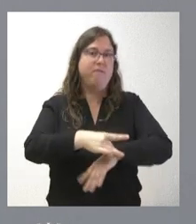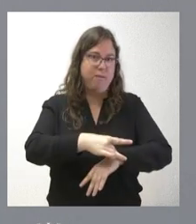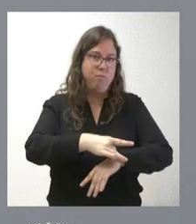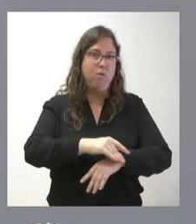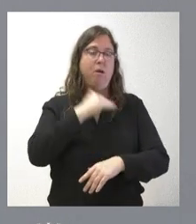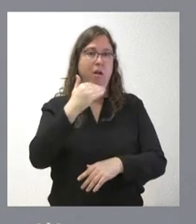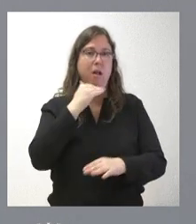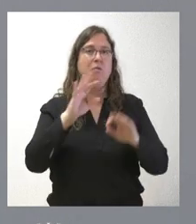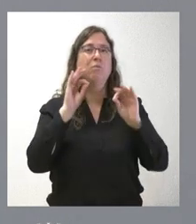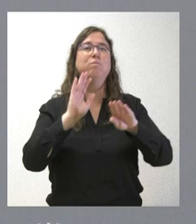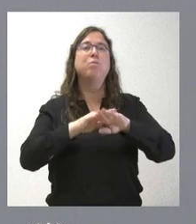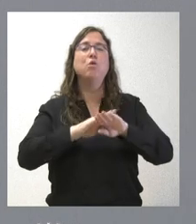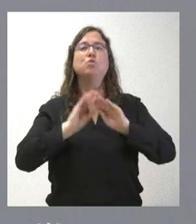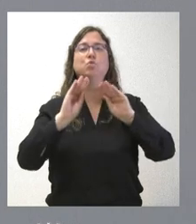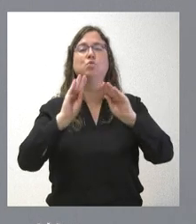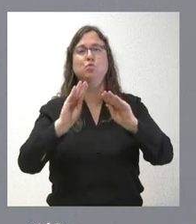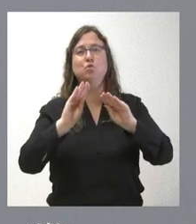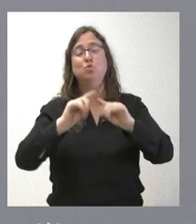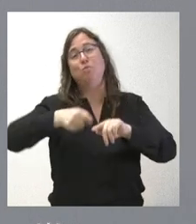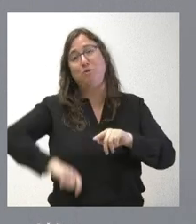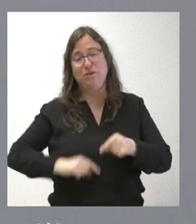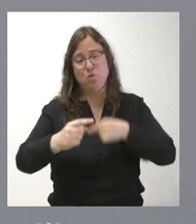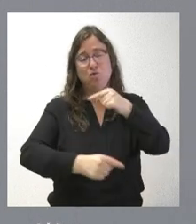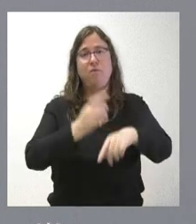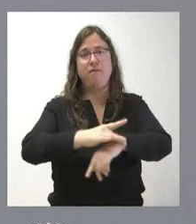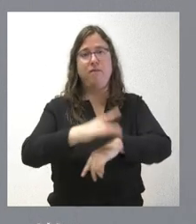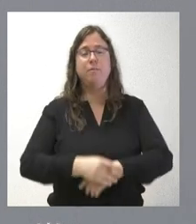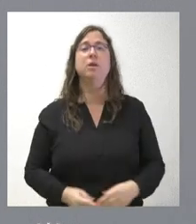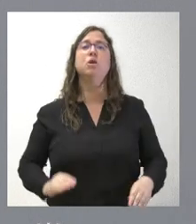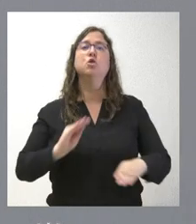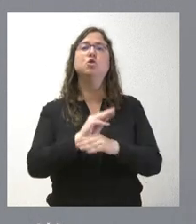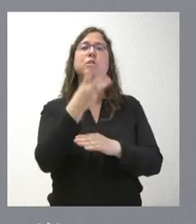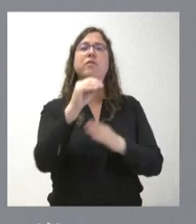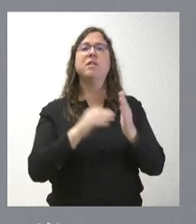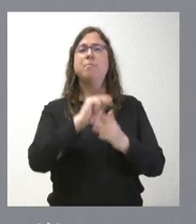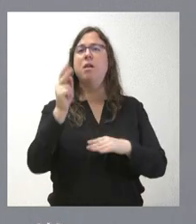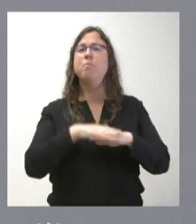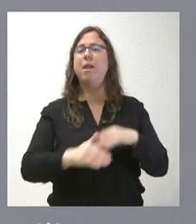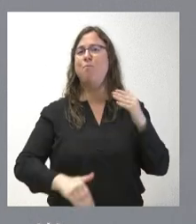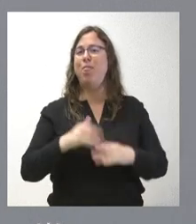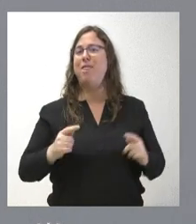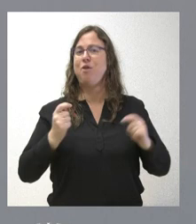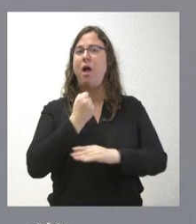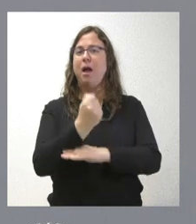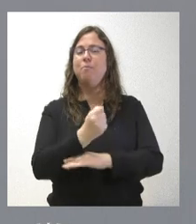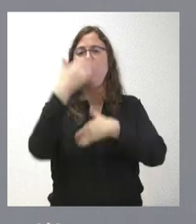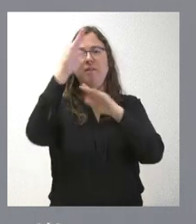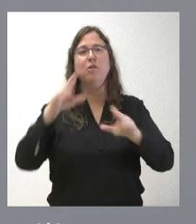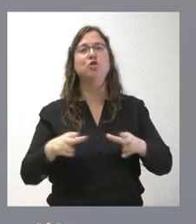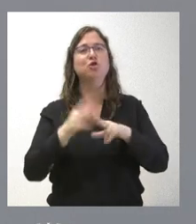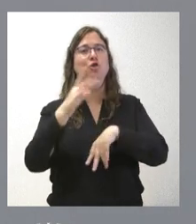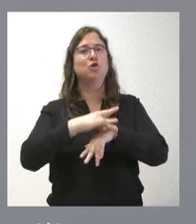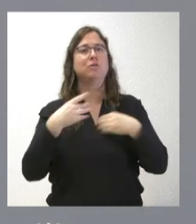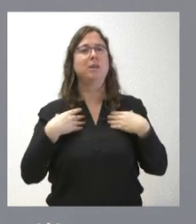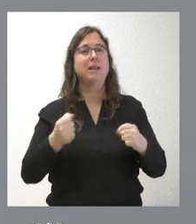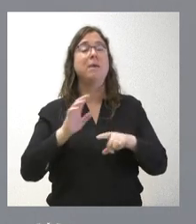esencialmente a su profesión. Una subvención de 70.000 euros para modernizar el apoyo y atención sociosanitaria a los